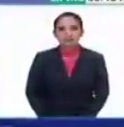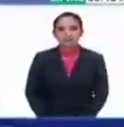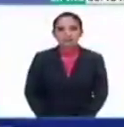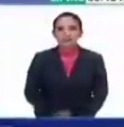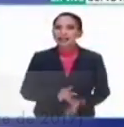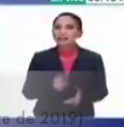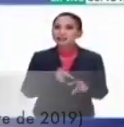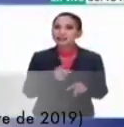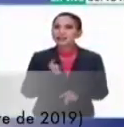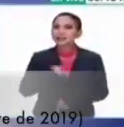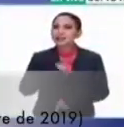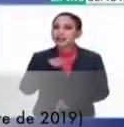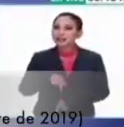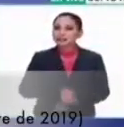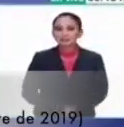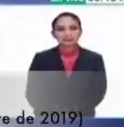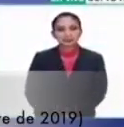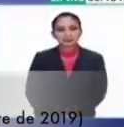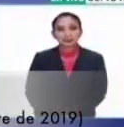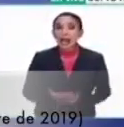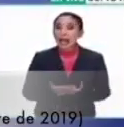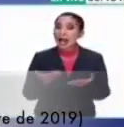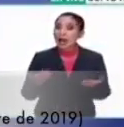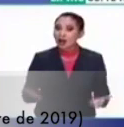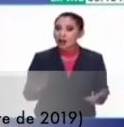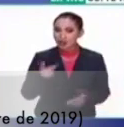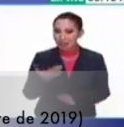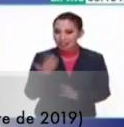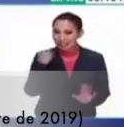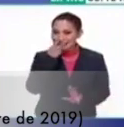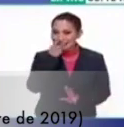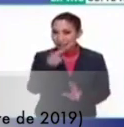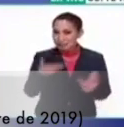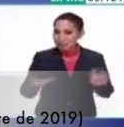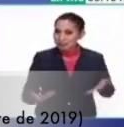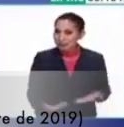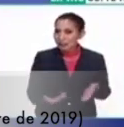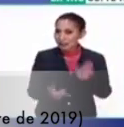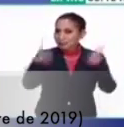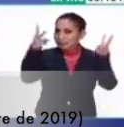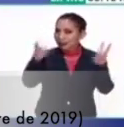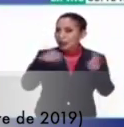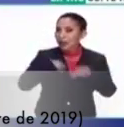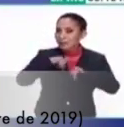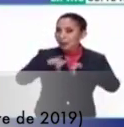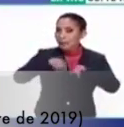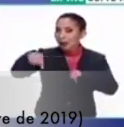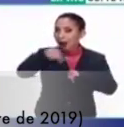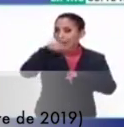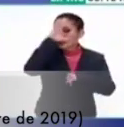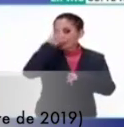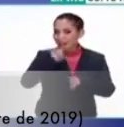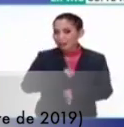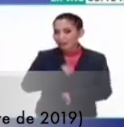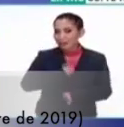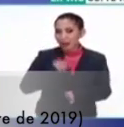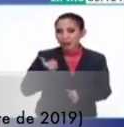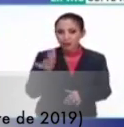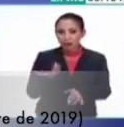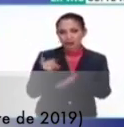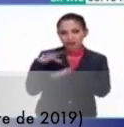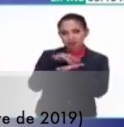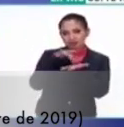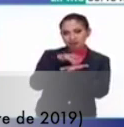Gracias por seguir con nosotros y es momento, pues como le adelanté, de presentarle la sección Mapas de la Ciencia y la Identidad con nuestro